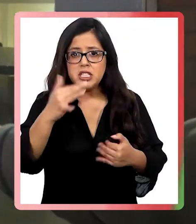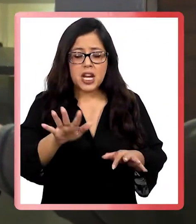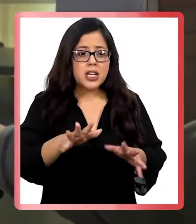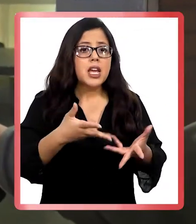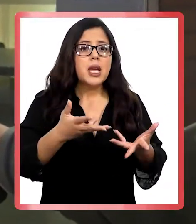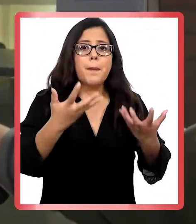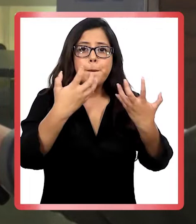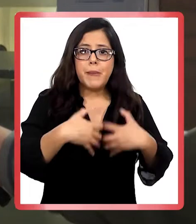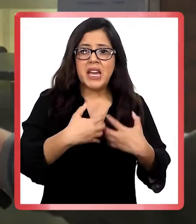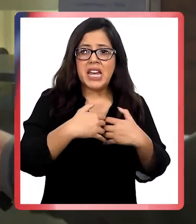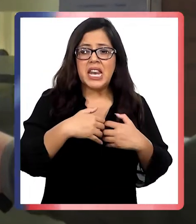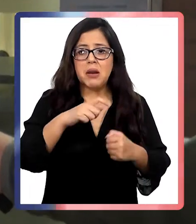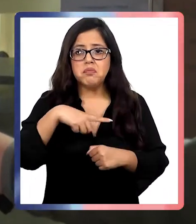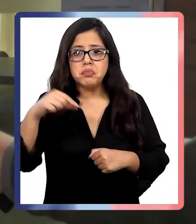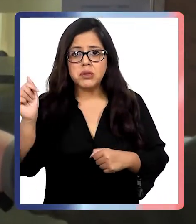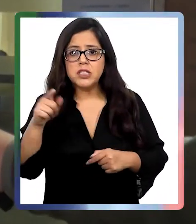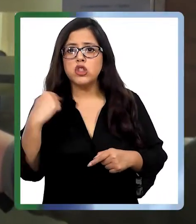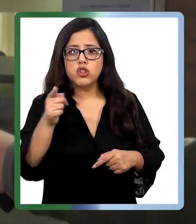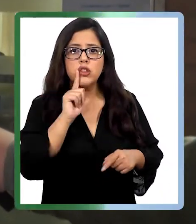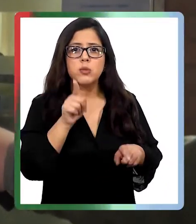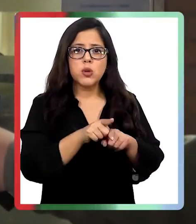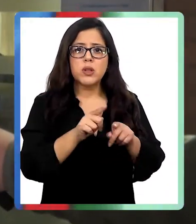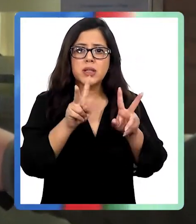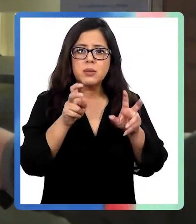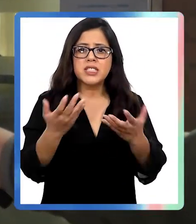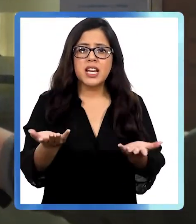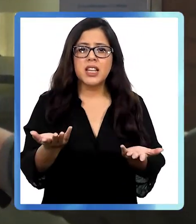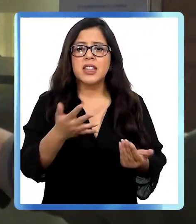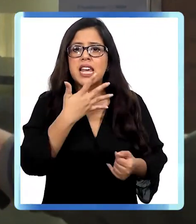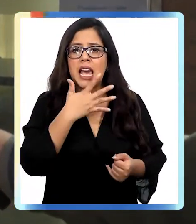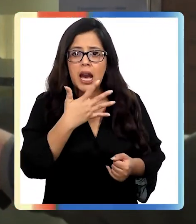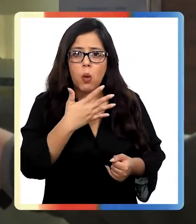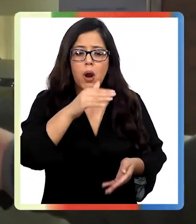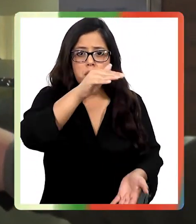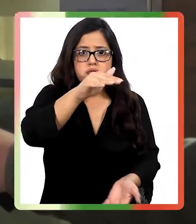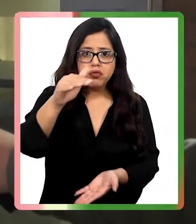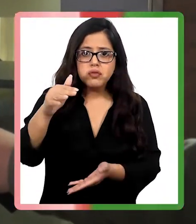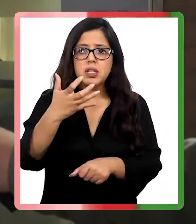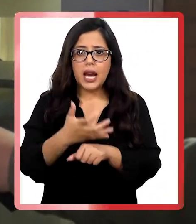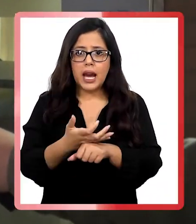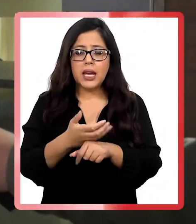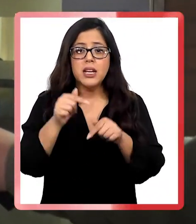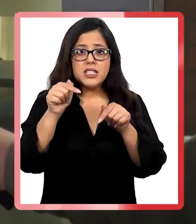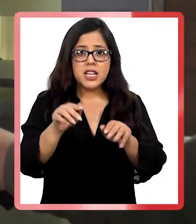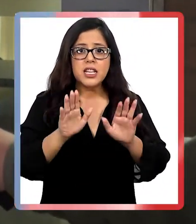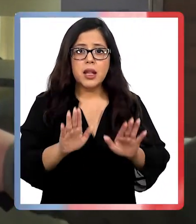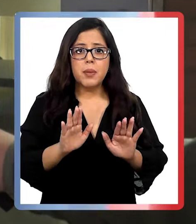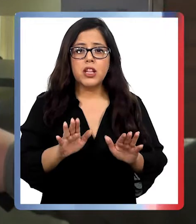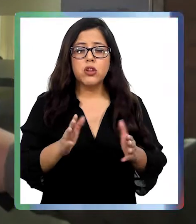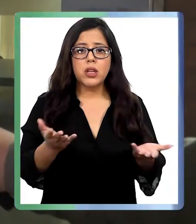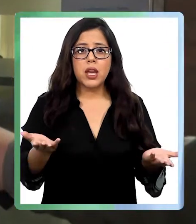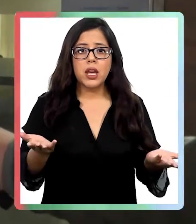nosotros siempre contamos con carros de agua producto de los incendios y estos carros estaban esperando el retiro de toda la maquinaria cuando